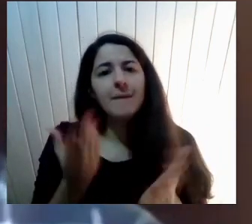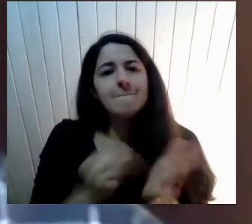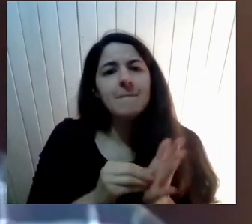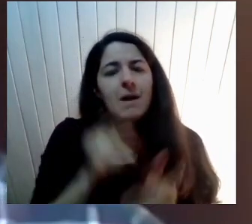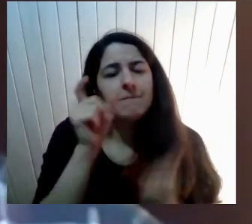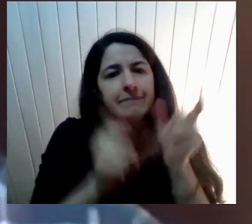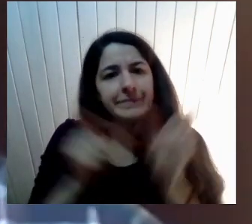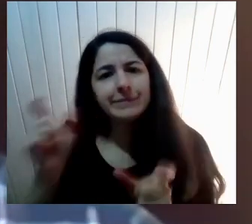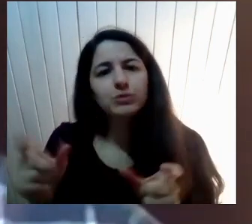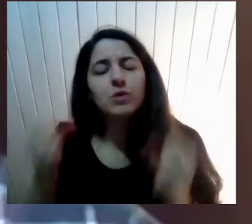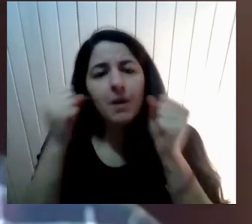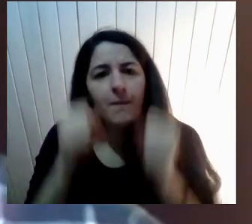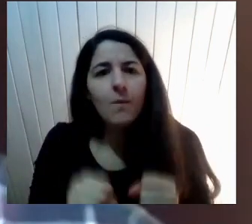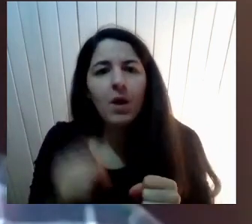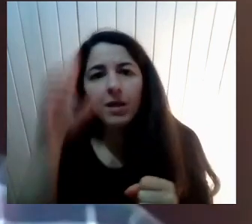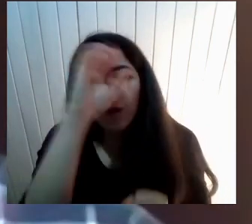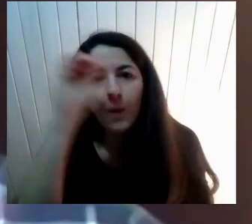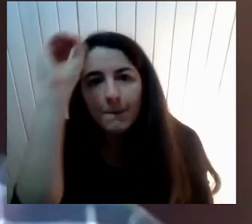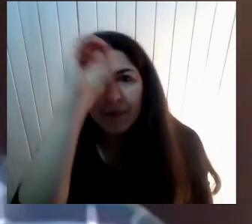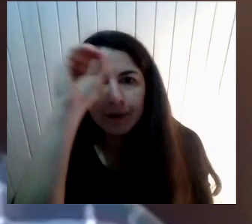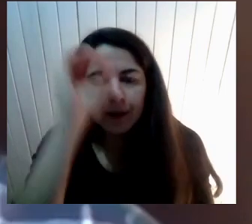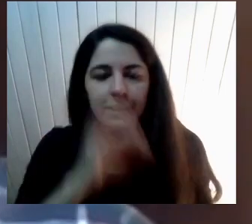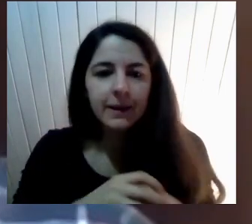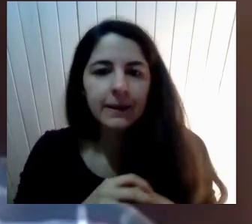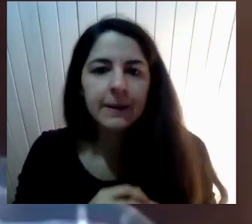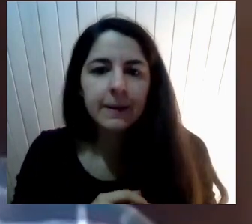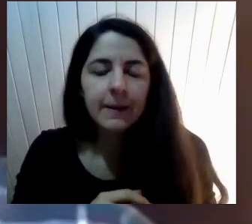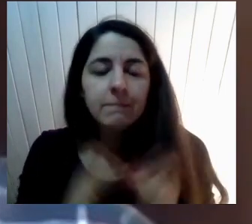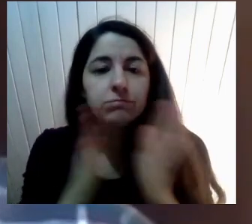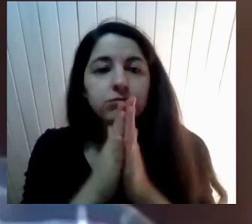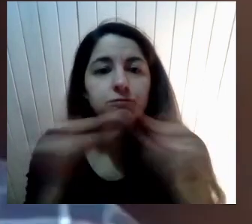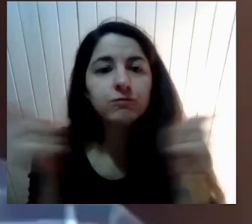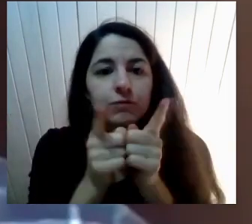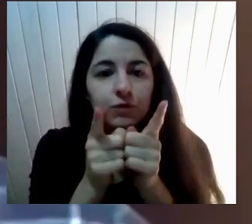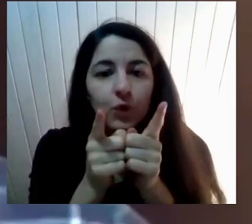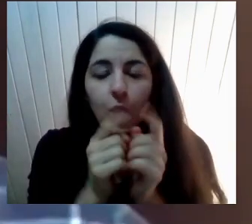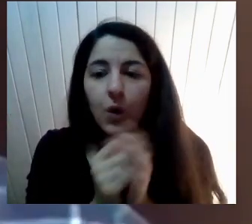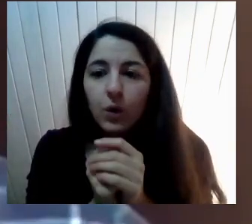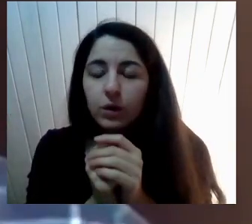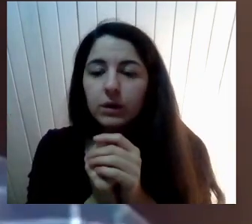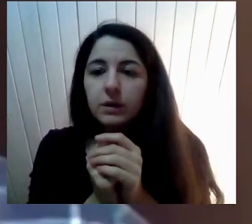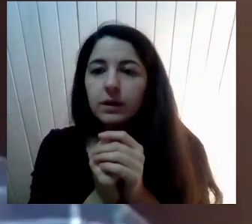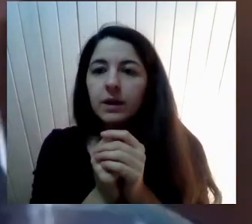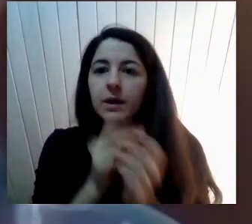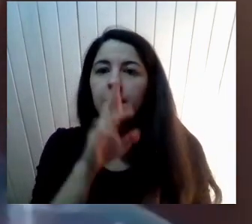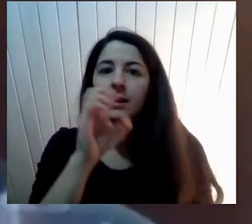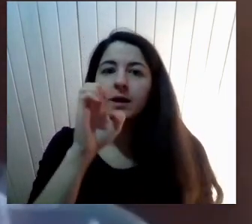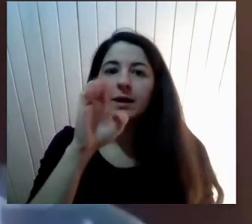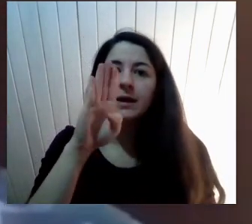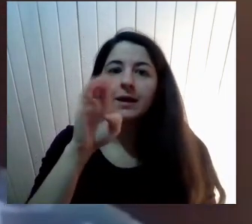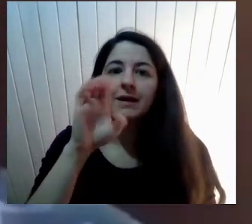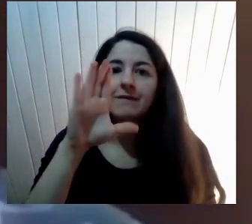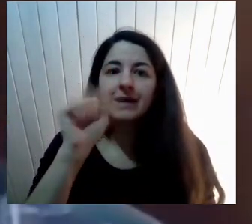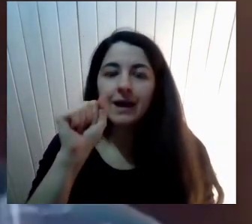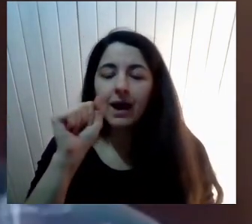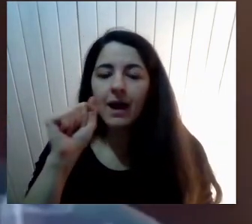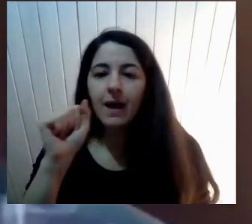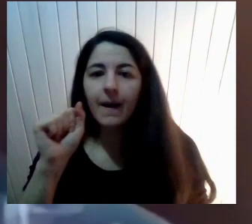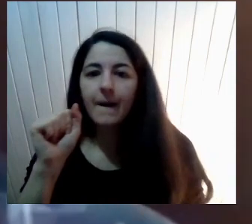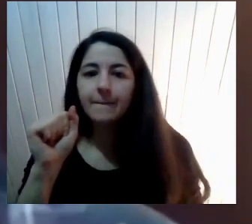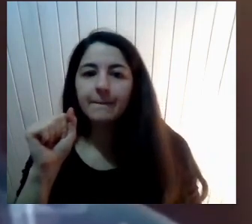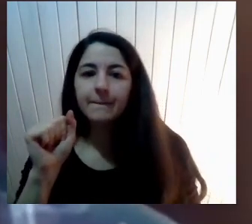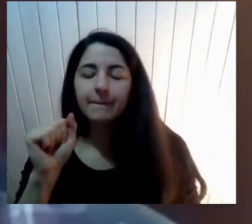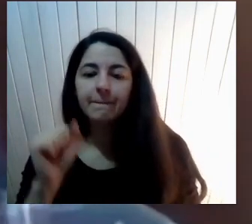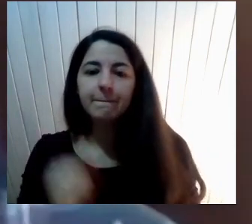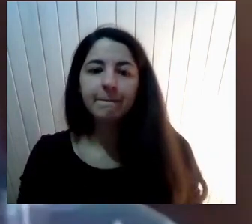Opinar Dejamos A Rebeca Sangüesa Luego viene Bárbara Udiles Y Andrea Velasco Rebeca Sangüesa Si nos está